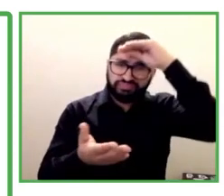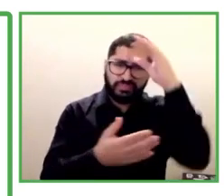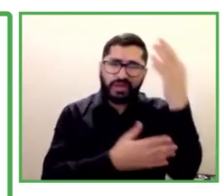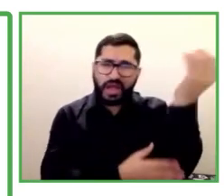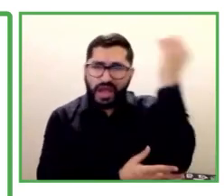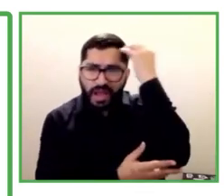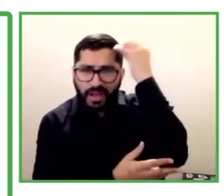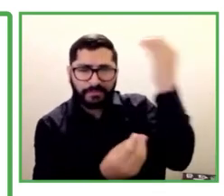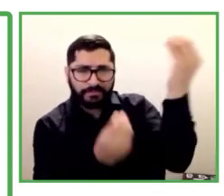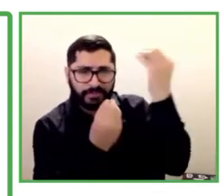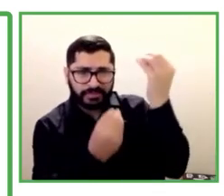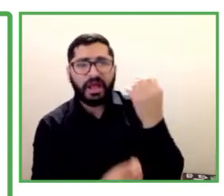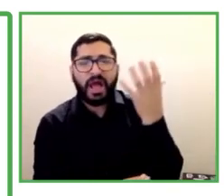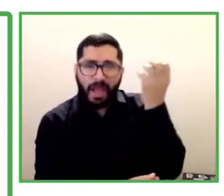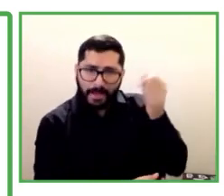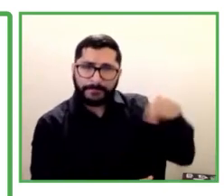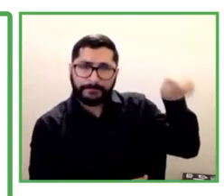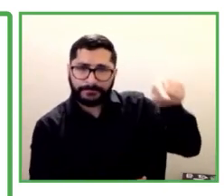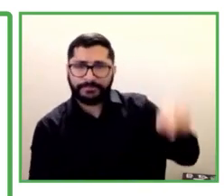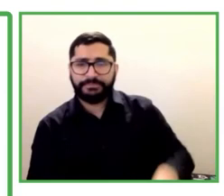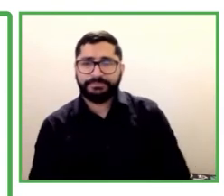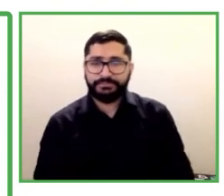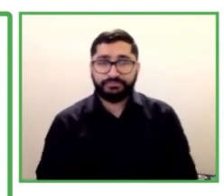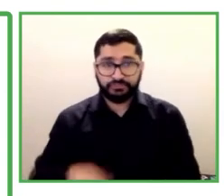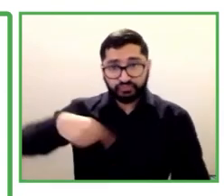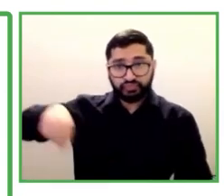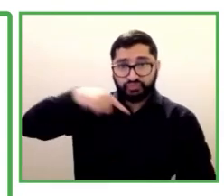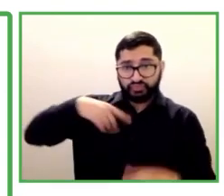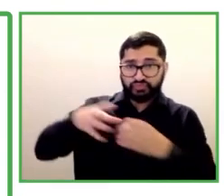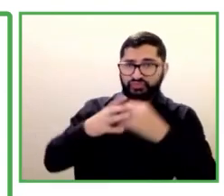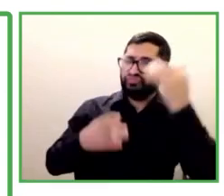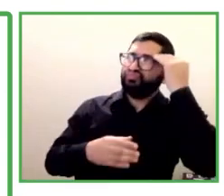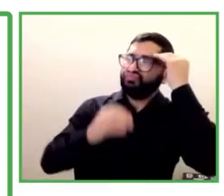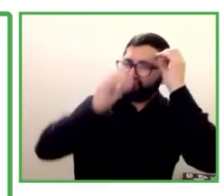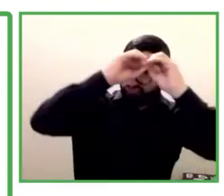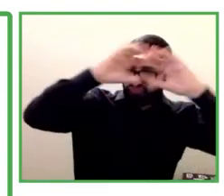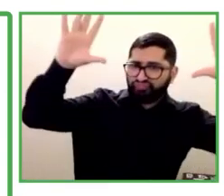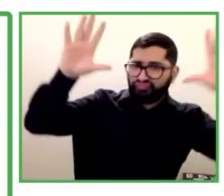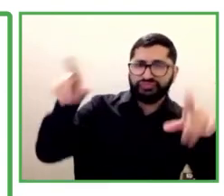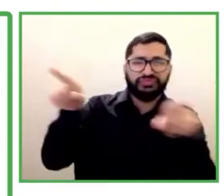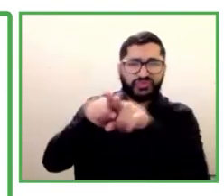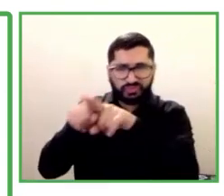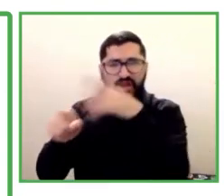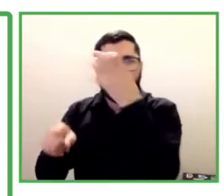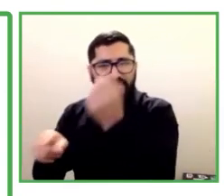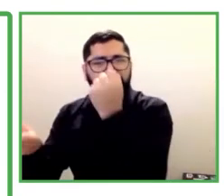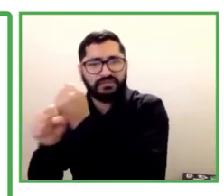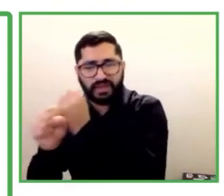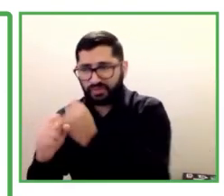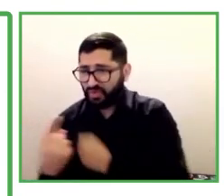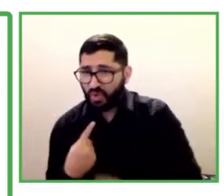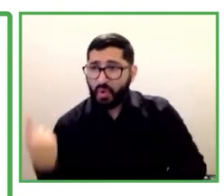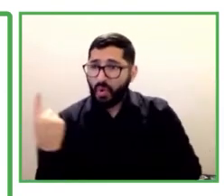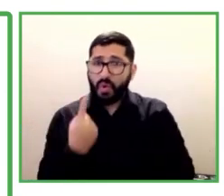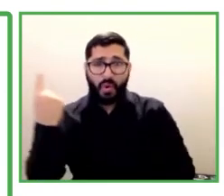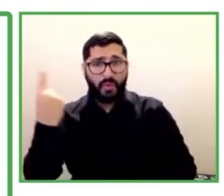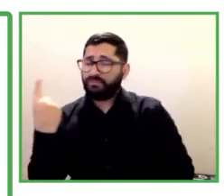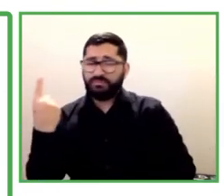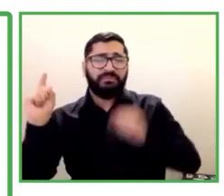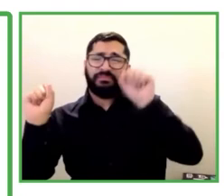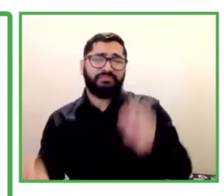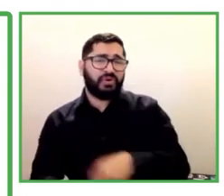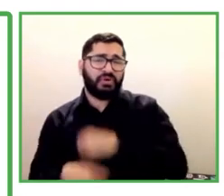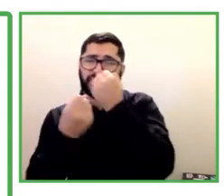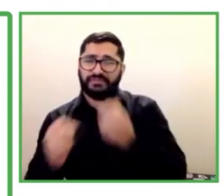Nosotros creemos que este trabajo no se puede hacer solos y todos queremos trabajar juntos para poner nuestras